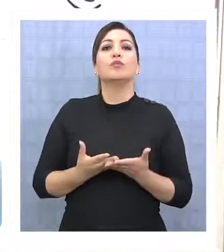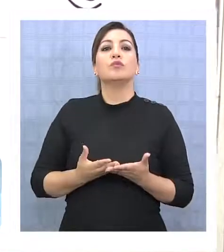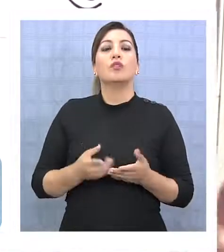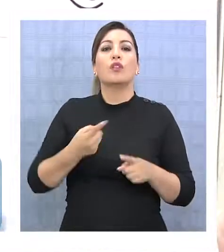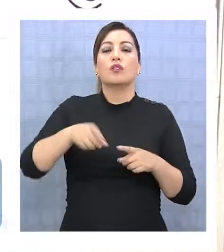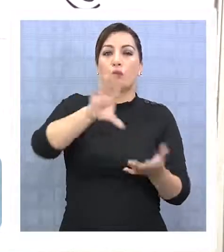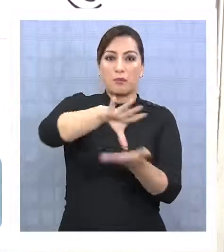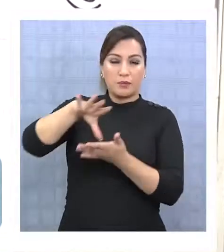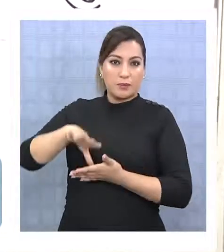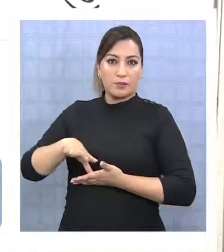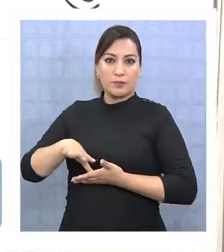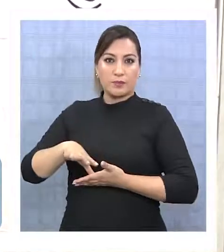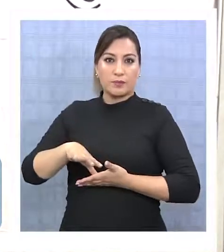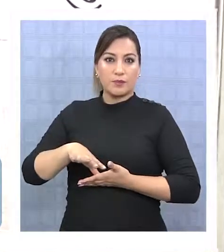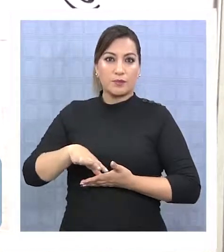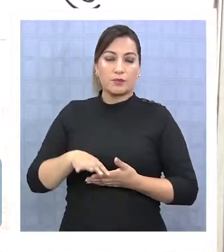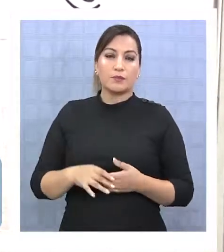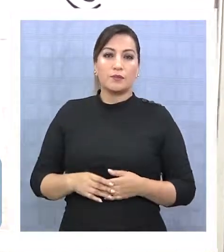externo, exterior.